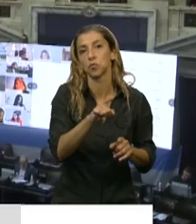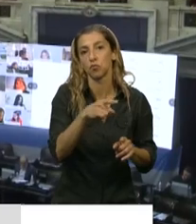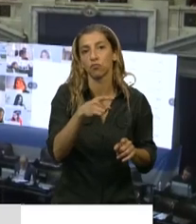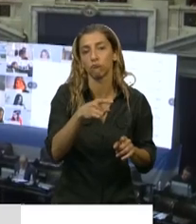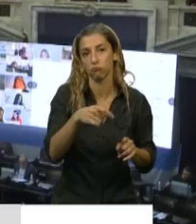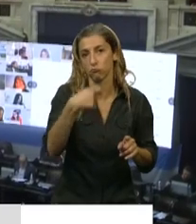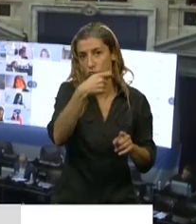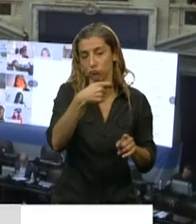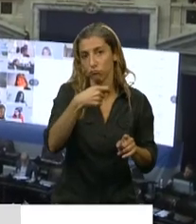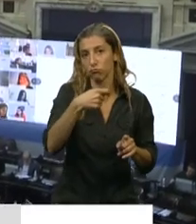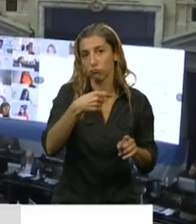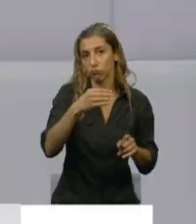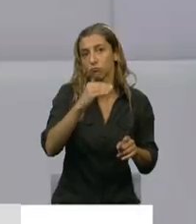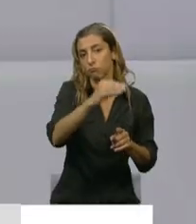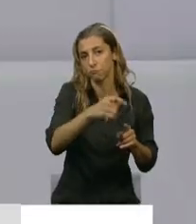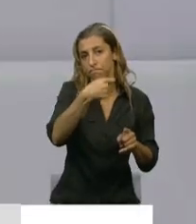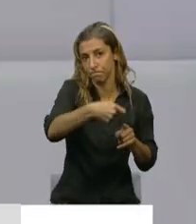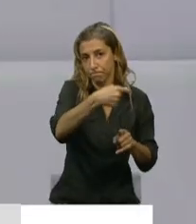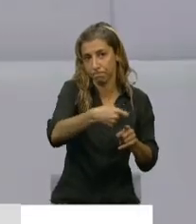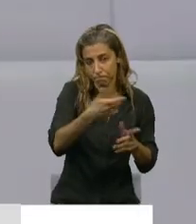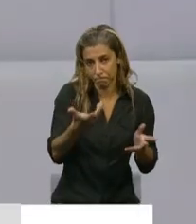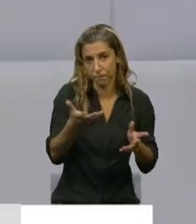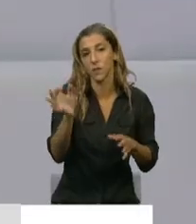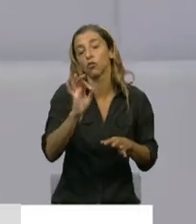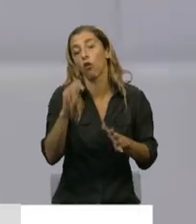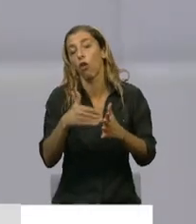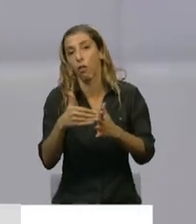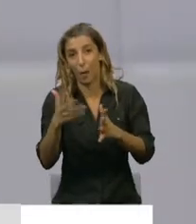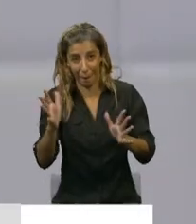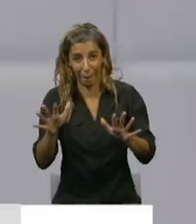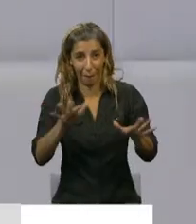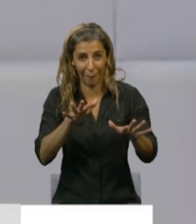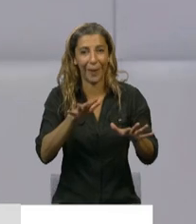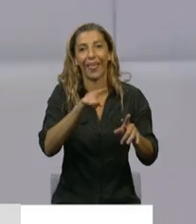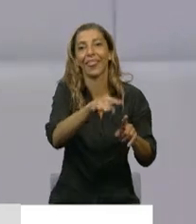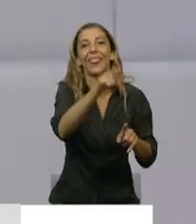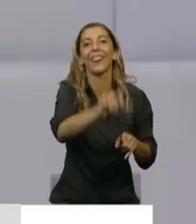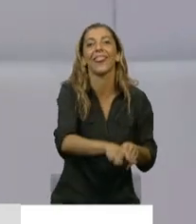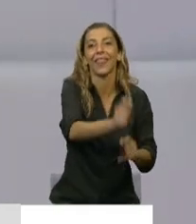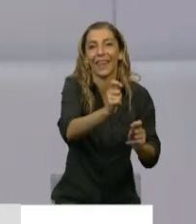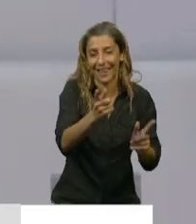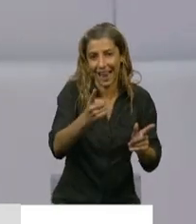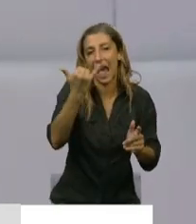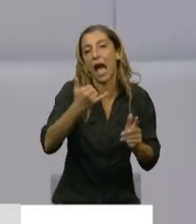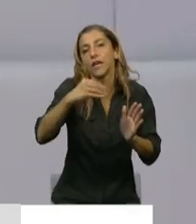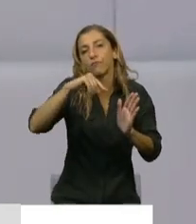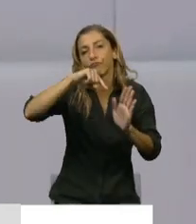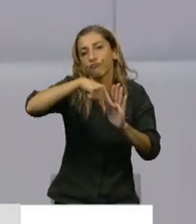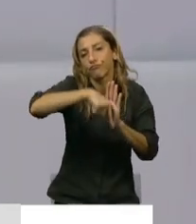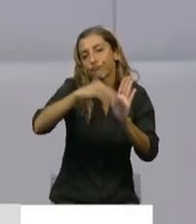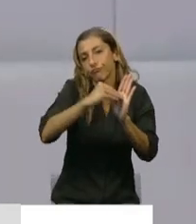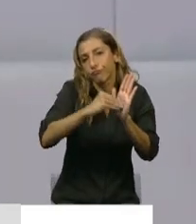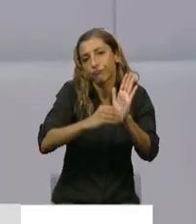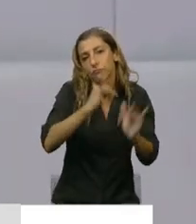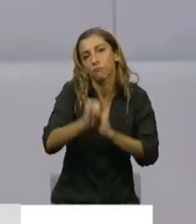sigan con vida. Esencialmente, presidente, son estas dos cuestiones. Todos los